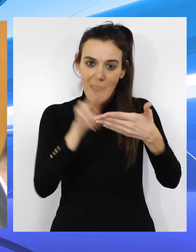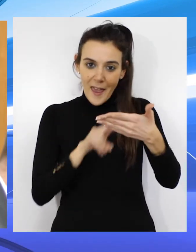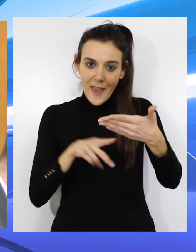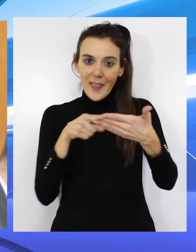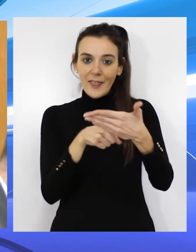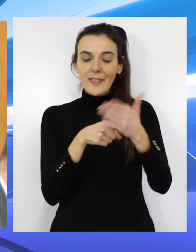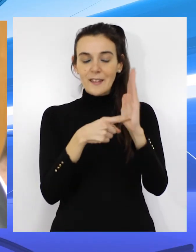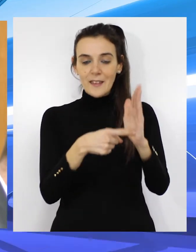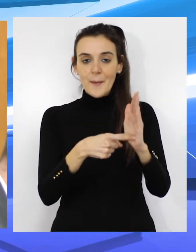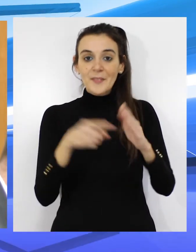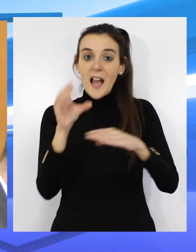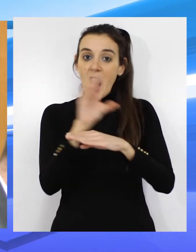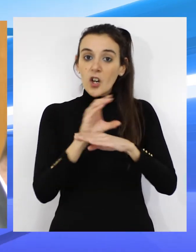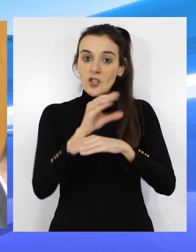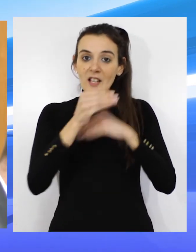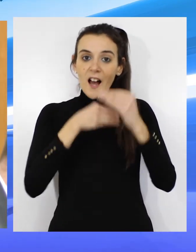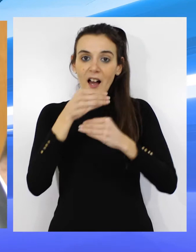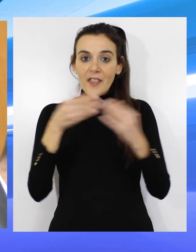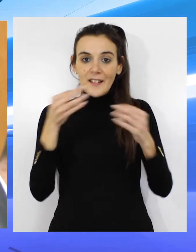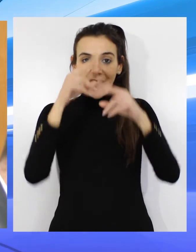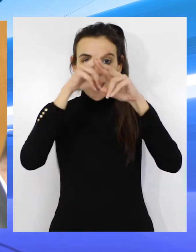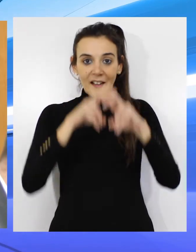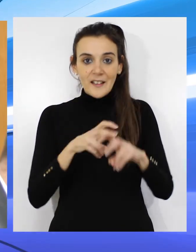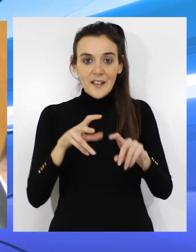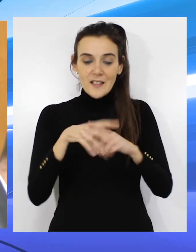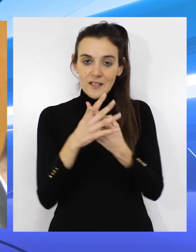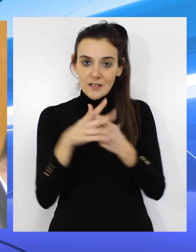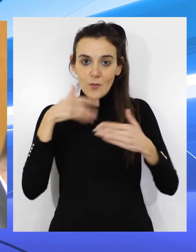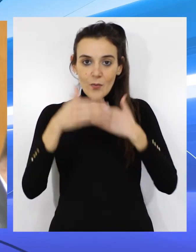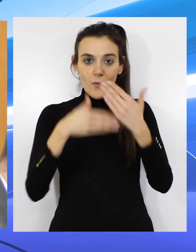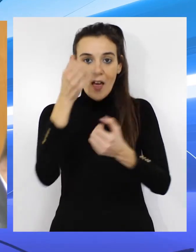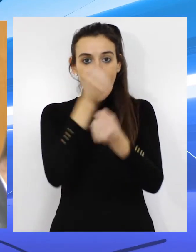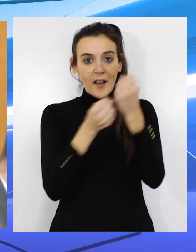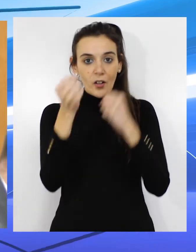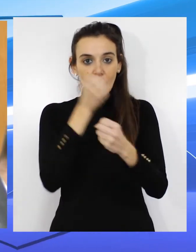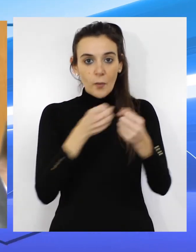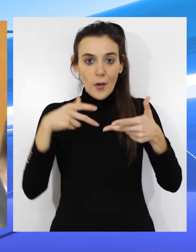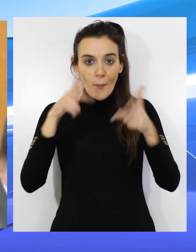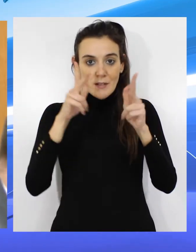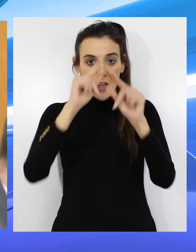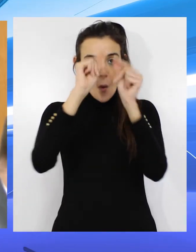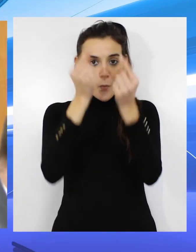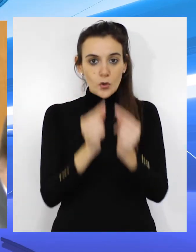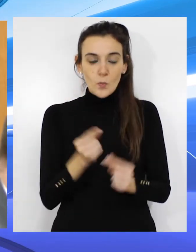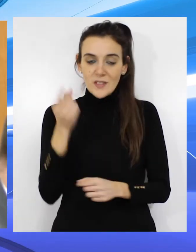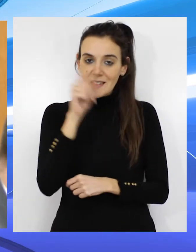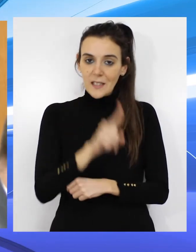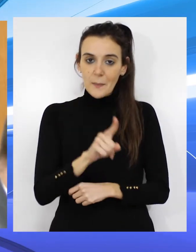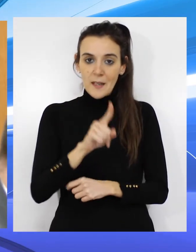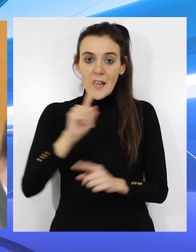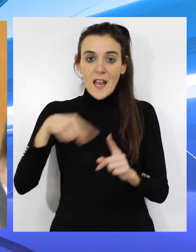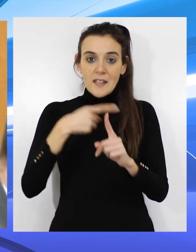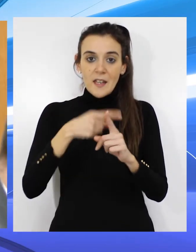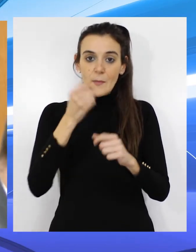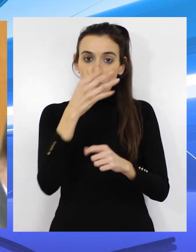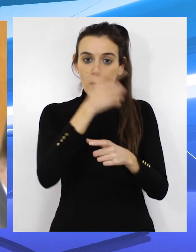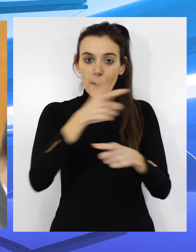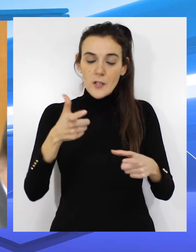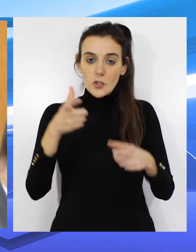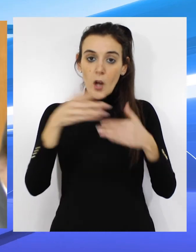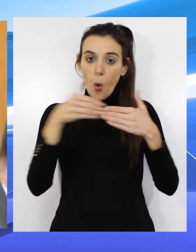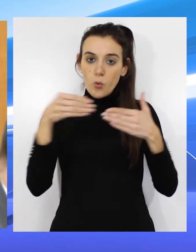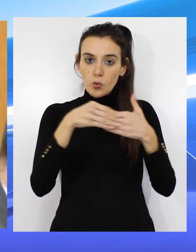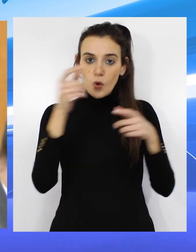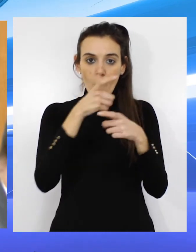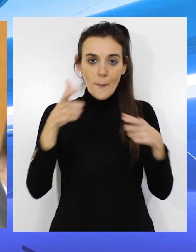a leer que por parte de la consejería se proceda al análisis de la viabilidad económica, la disponibilidad presupuestaria, así como el número de